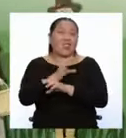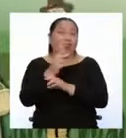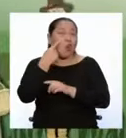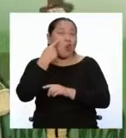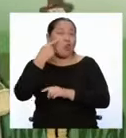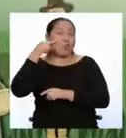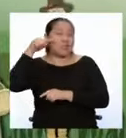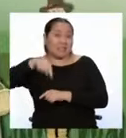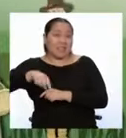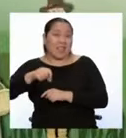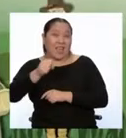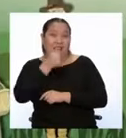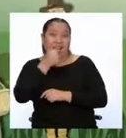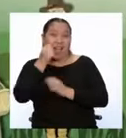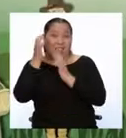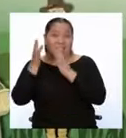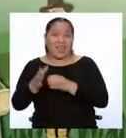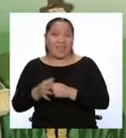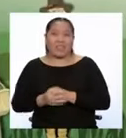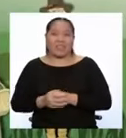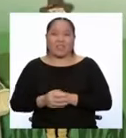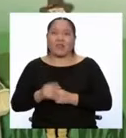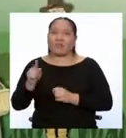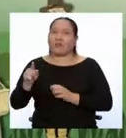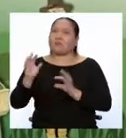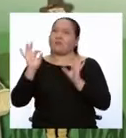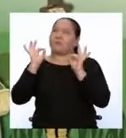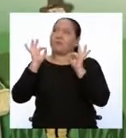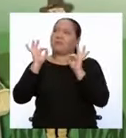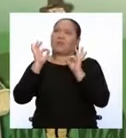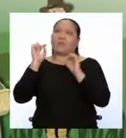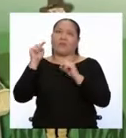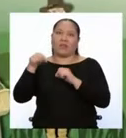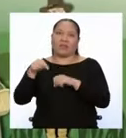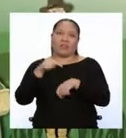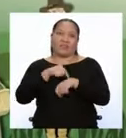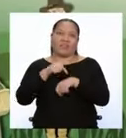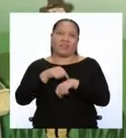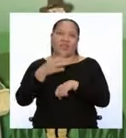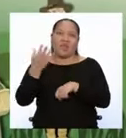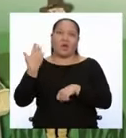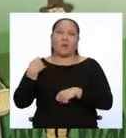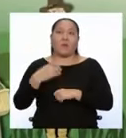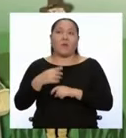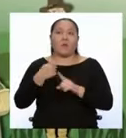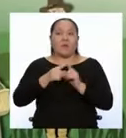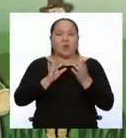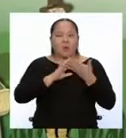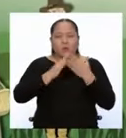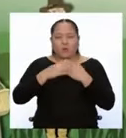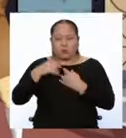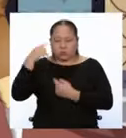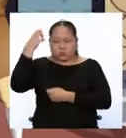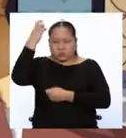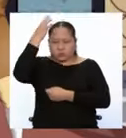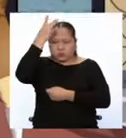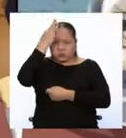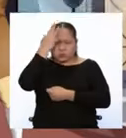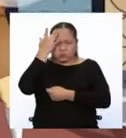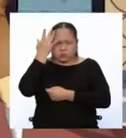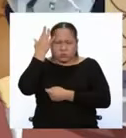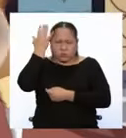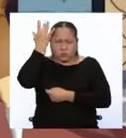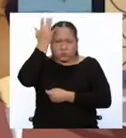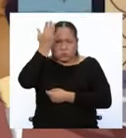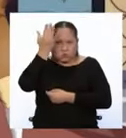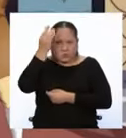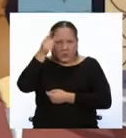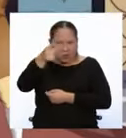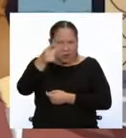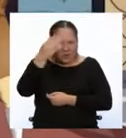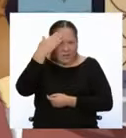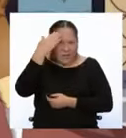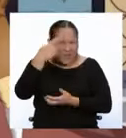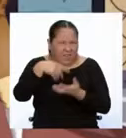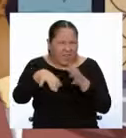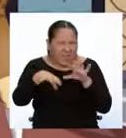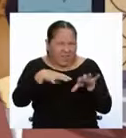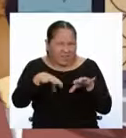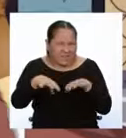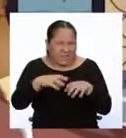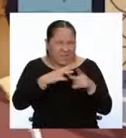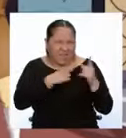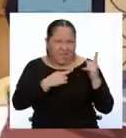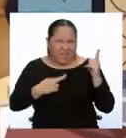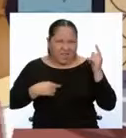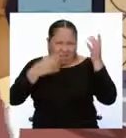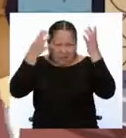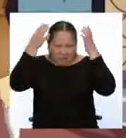Ah, pero mientras el pueblo estaba con todas las ideas liberales rondando por sus cabezas, ¿sabes qué hacía el rey? Pues